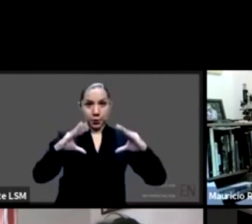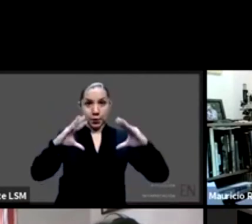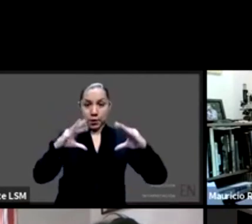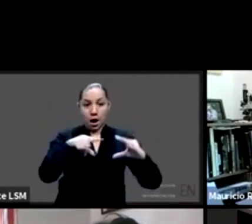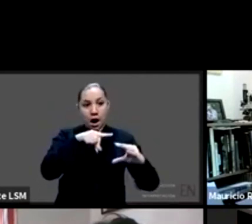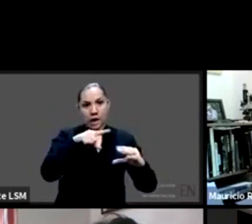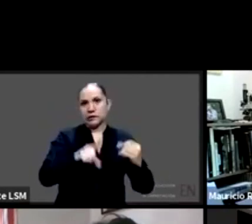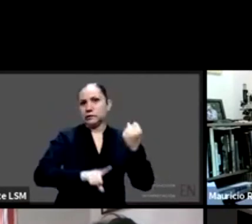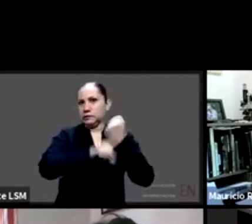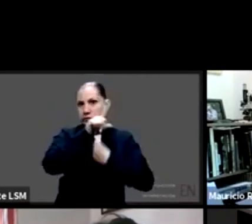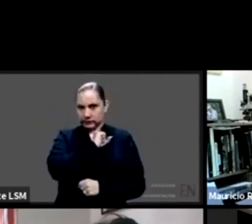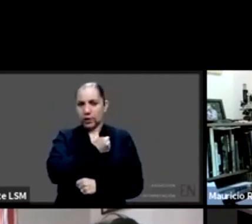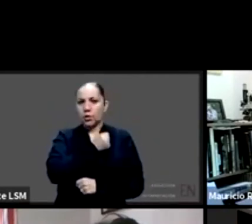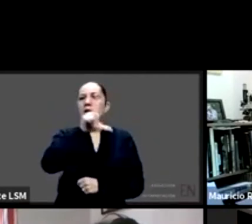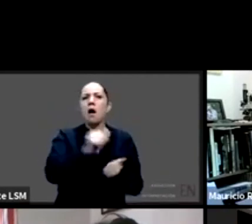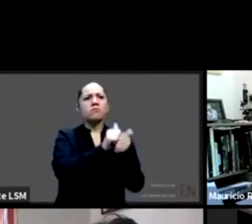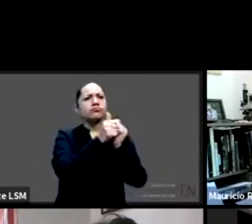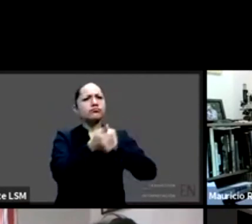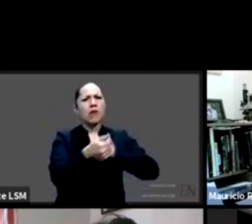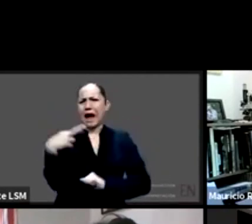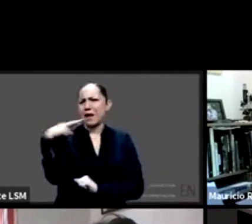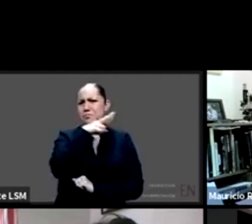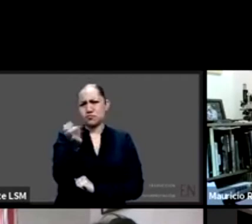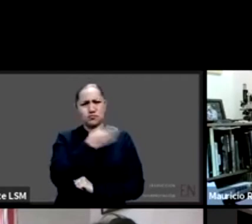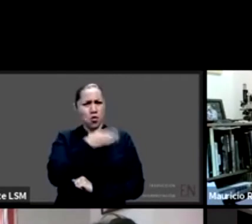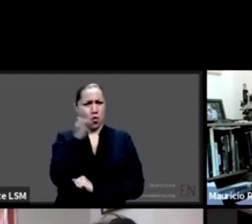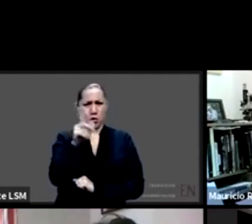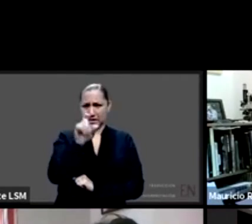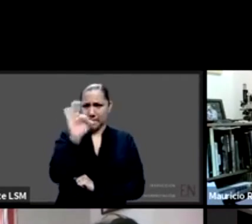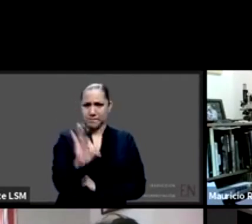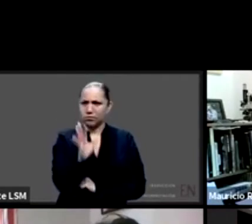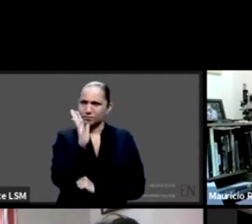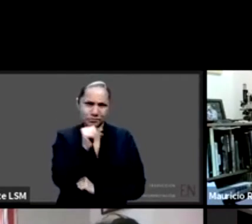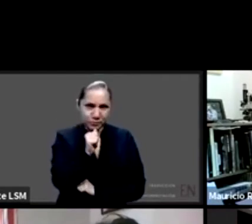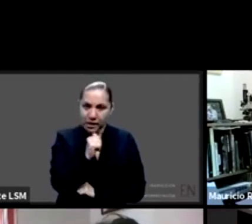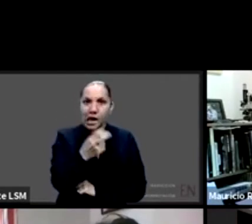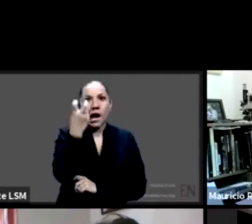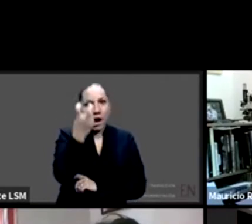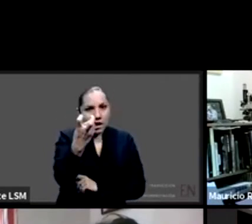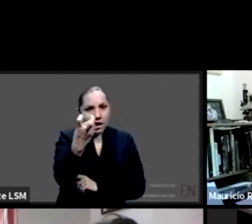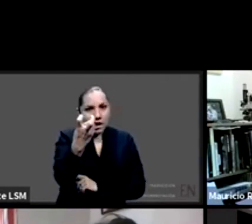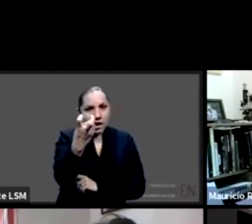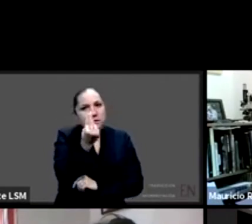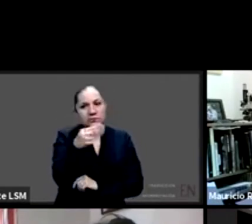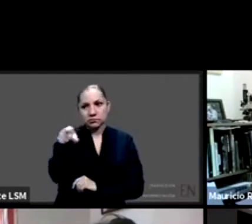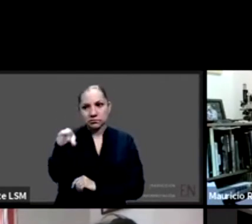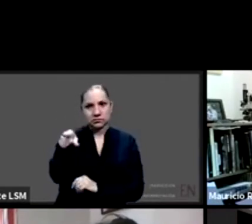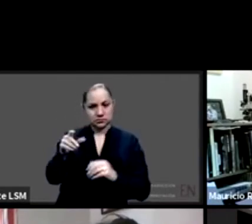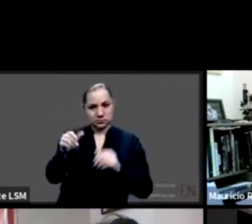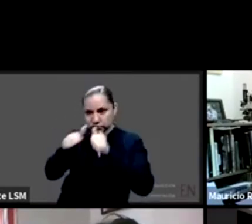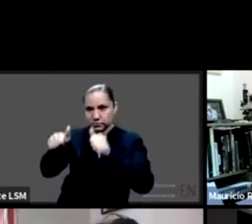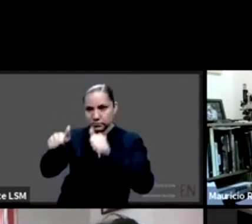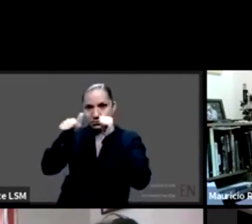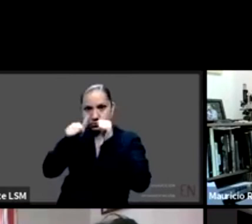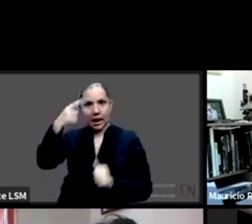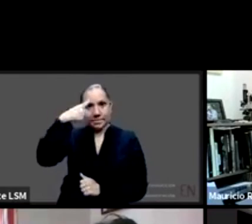requiera de terapia física terapia pulmonar para recuperar esta esta